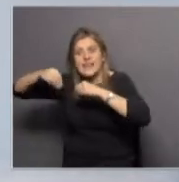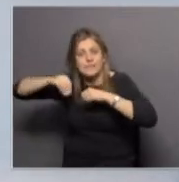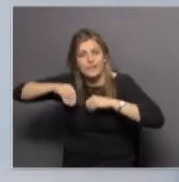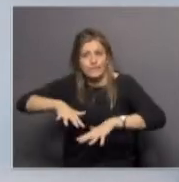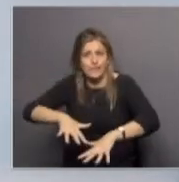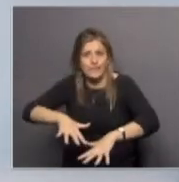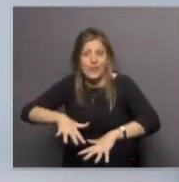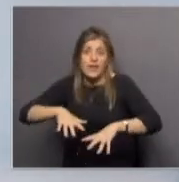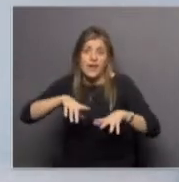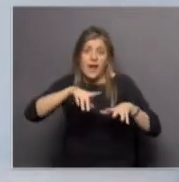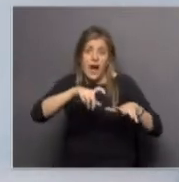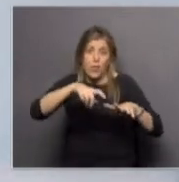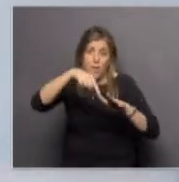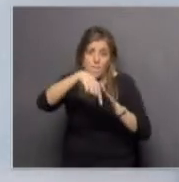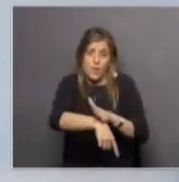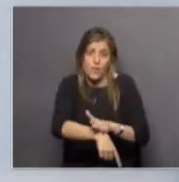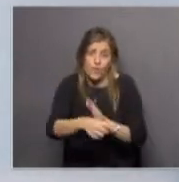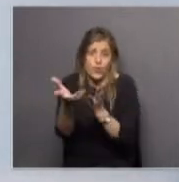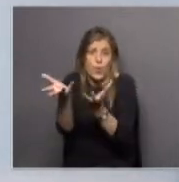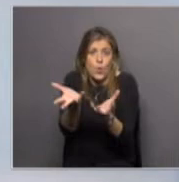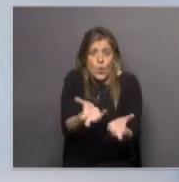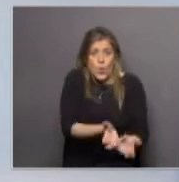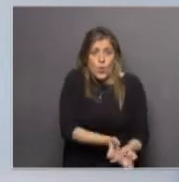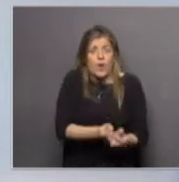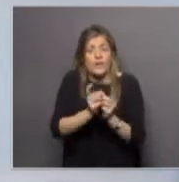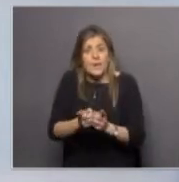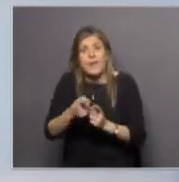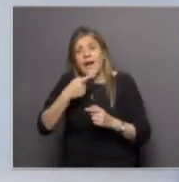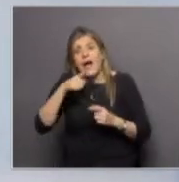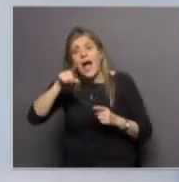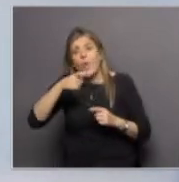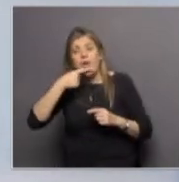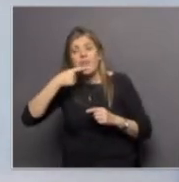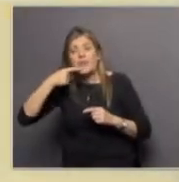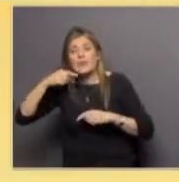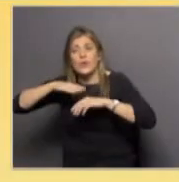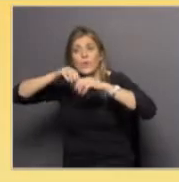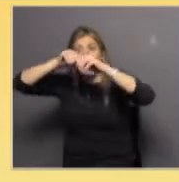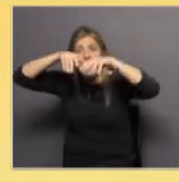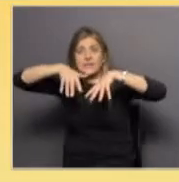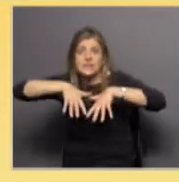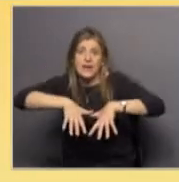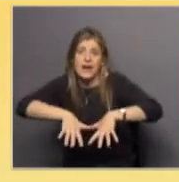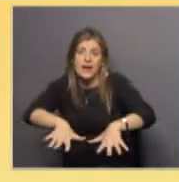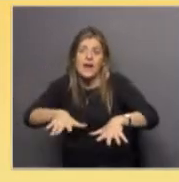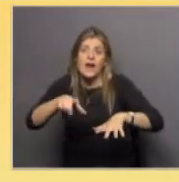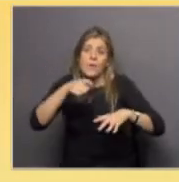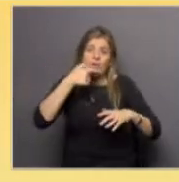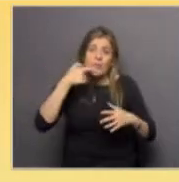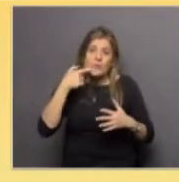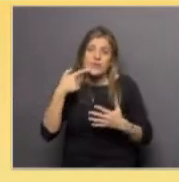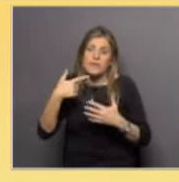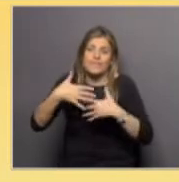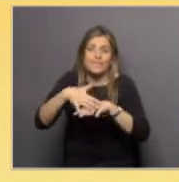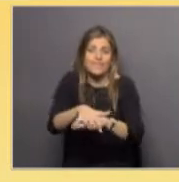y una mayor presencia de agua dulce procedente del derretimiento. ¿Esto qué quiere decir? Que sí, que